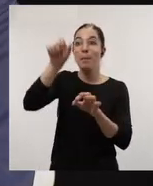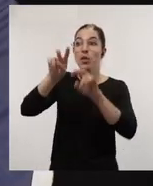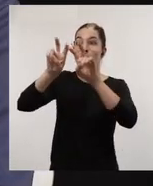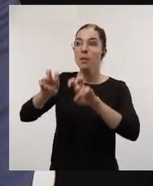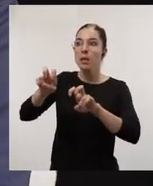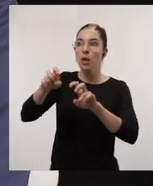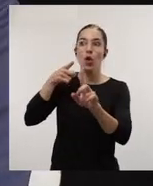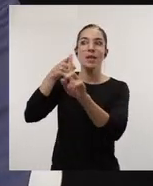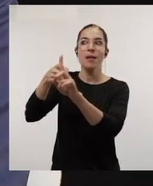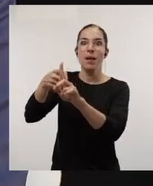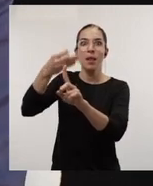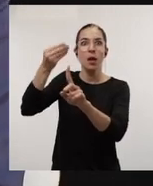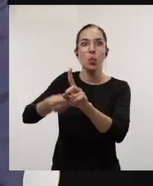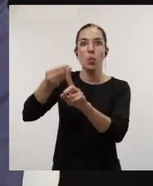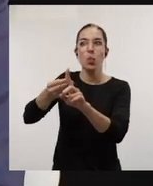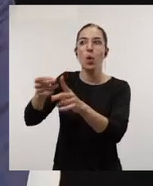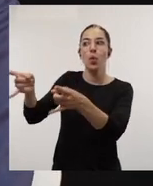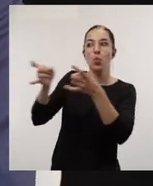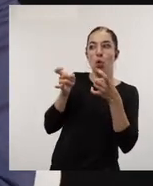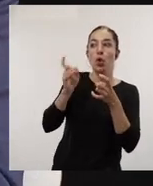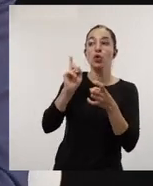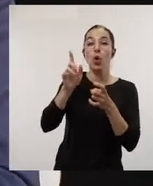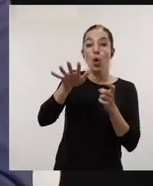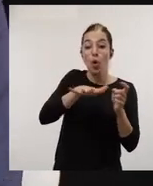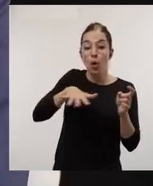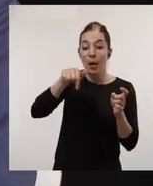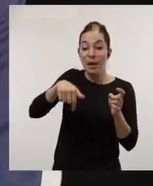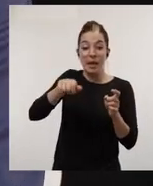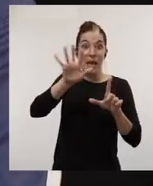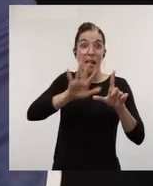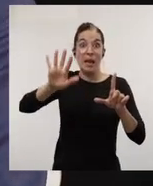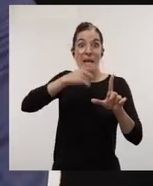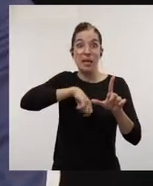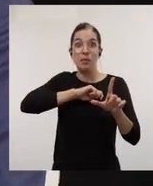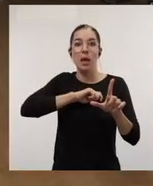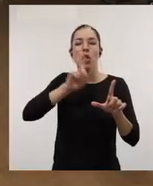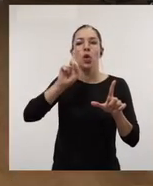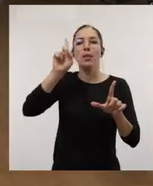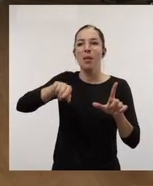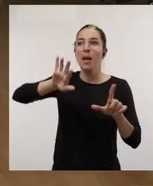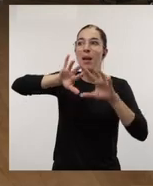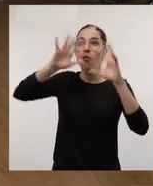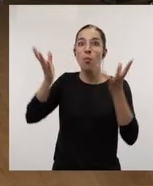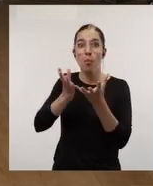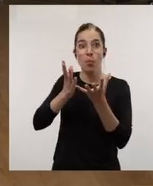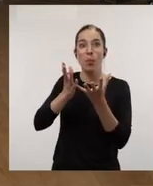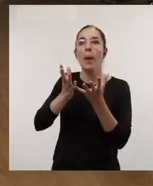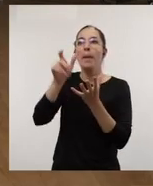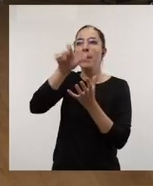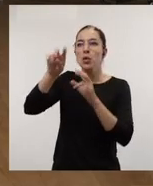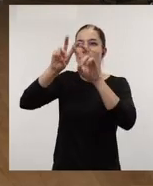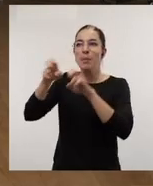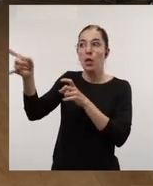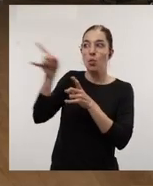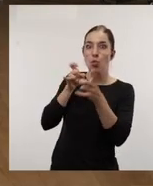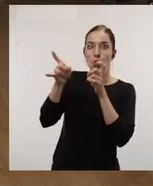para investigadores de referencia no solamente de nuestro entorno más próximo no solamente a nivel nacional sino también a nivel internacional y